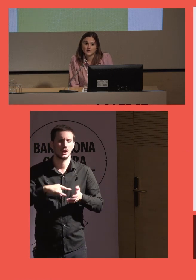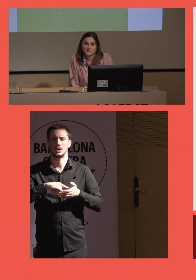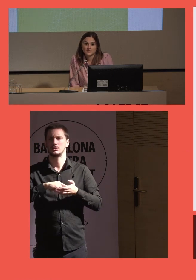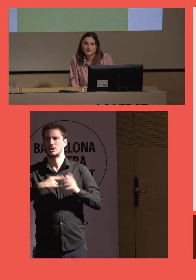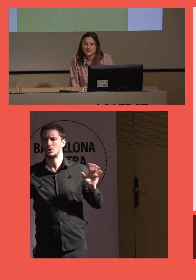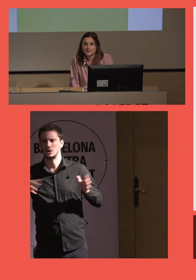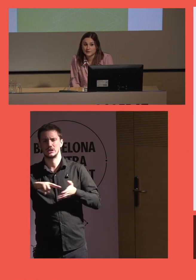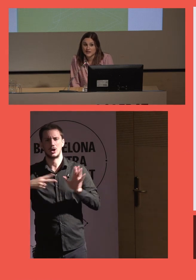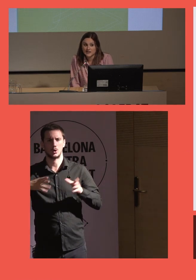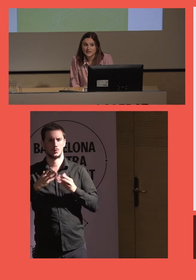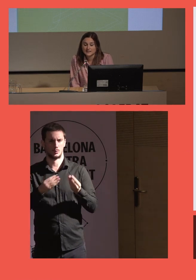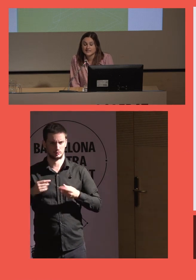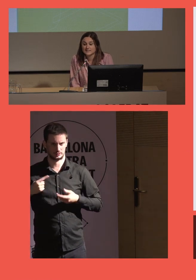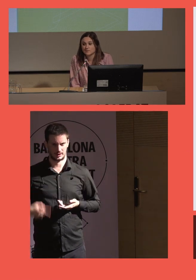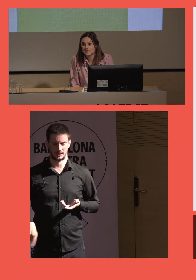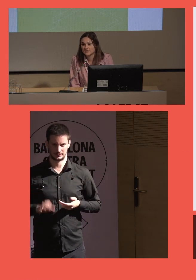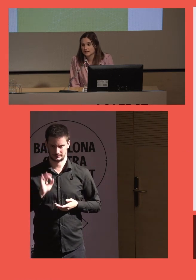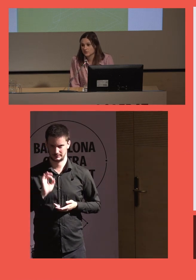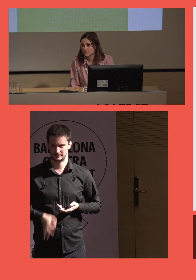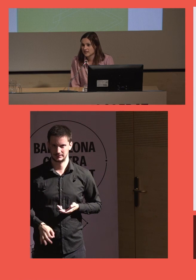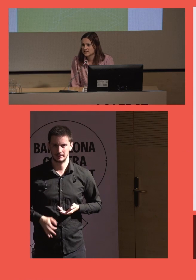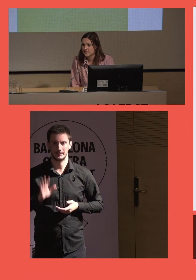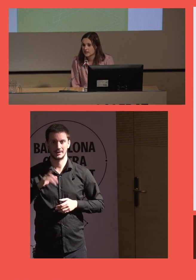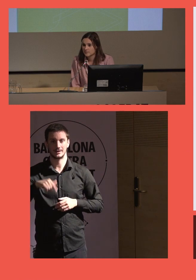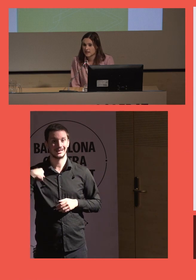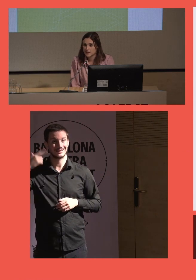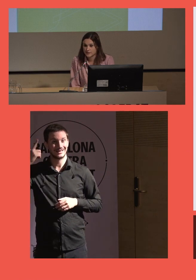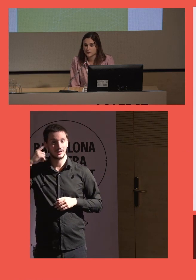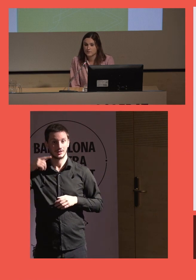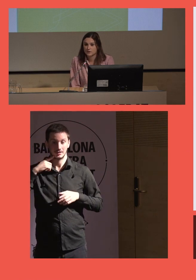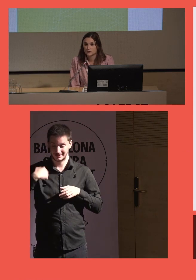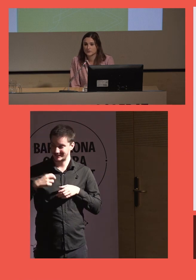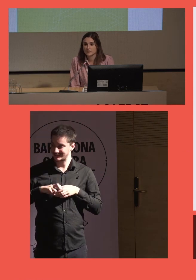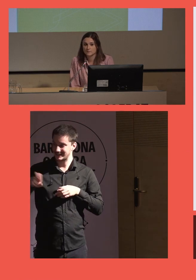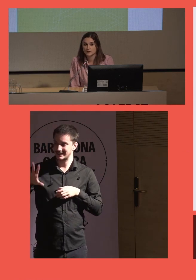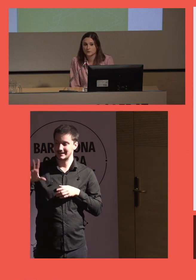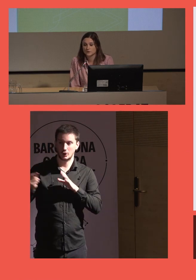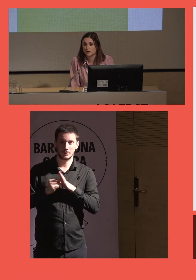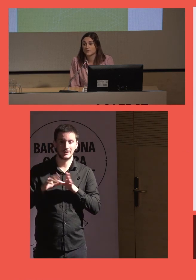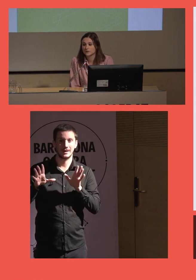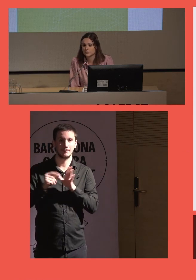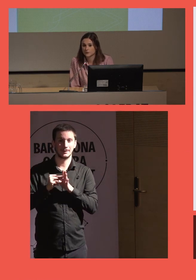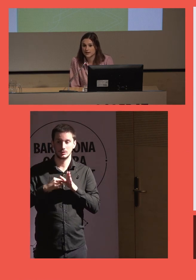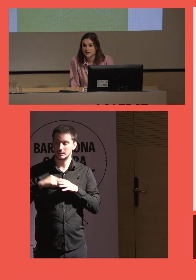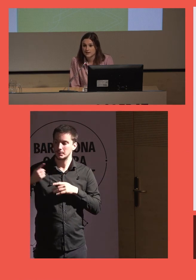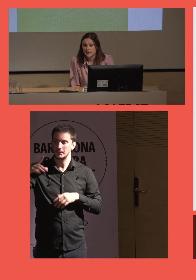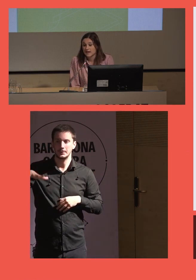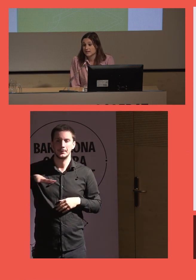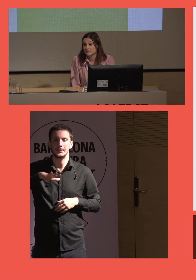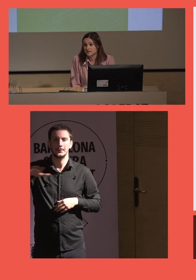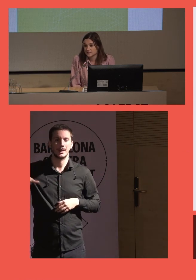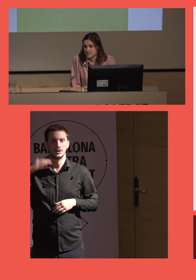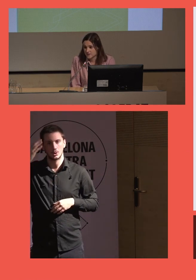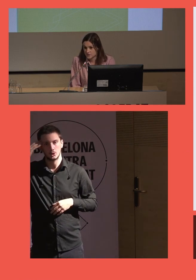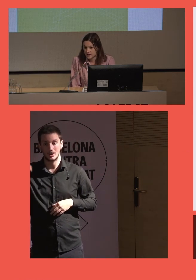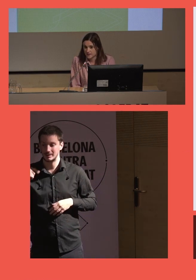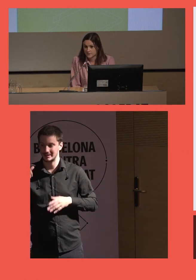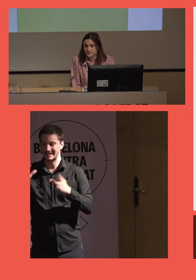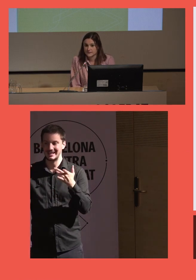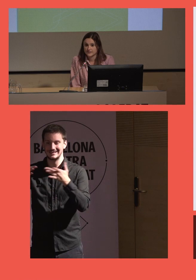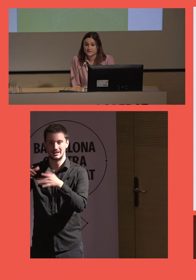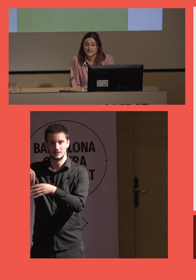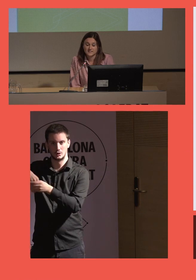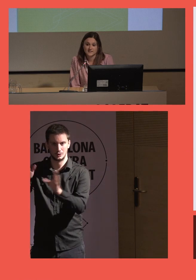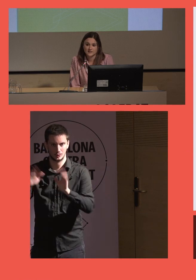Nos encontramos con que en Teruel, simplemente con que salgas de la capital a 5 minutos, a 10 minutos, a un barrio rural, el internet ya no